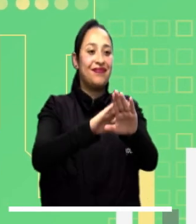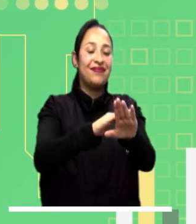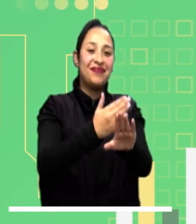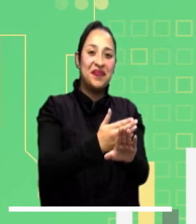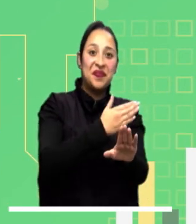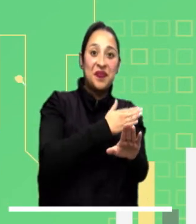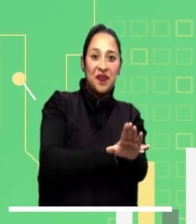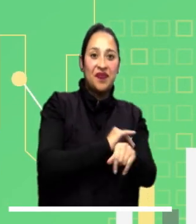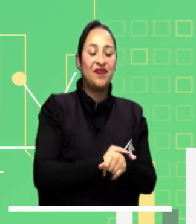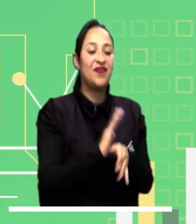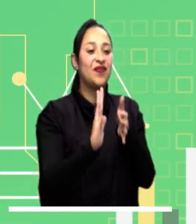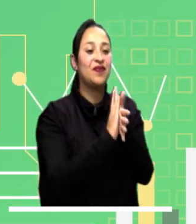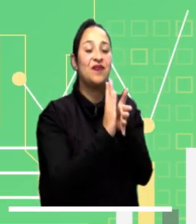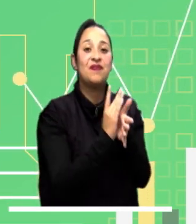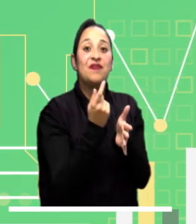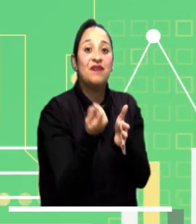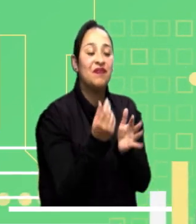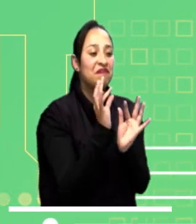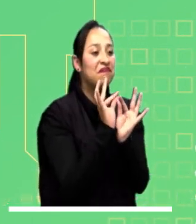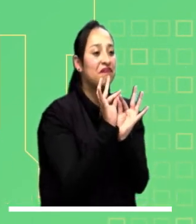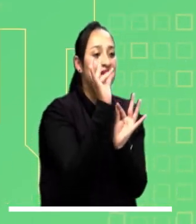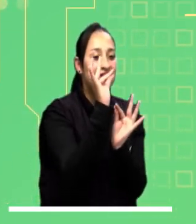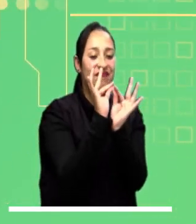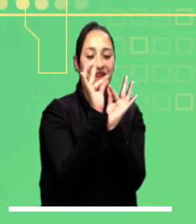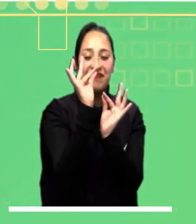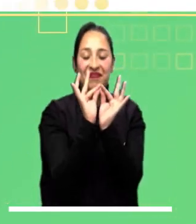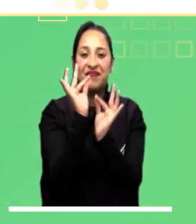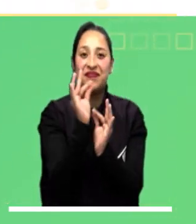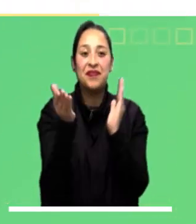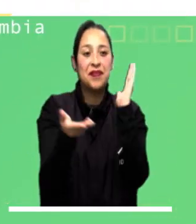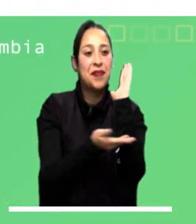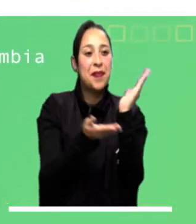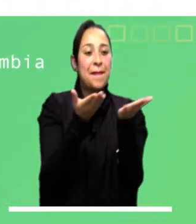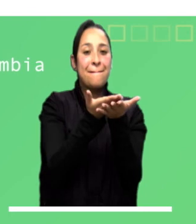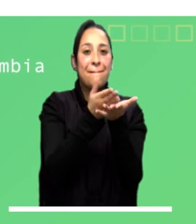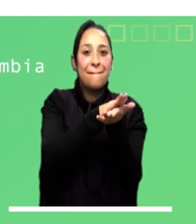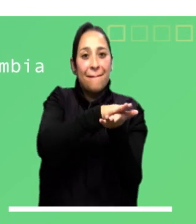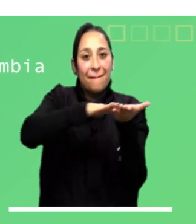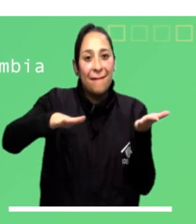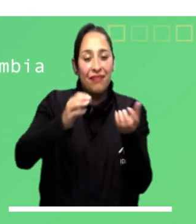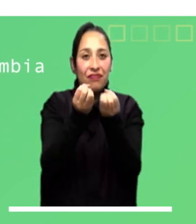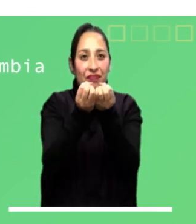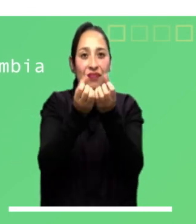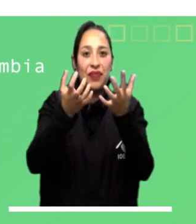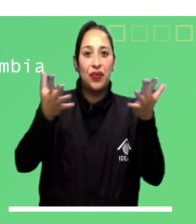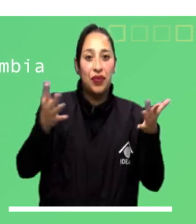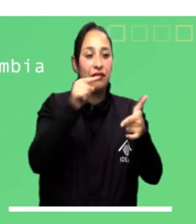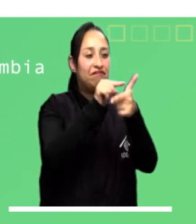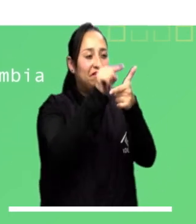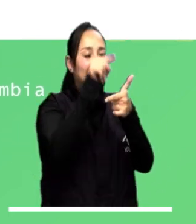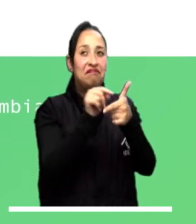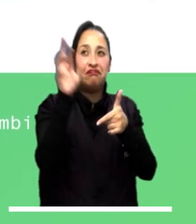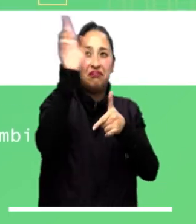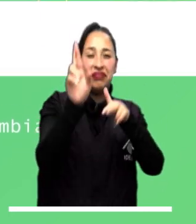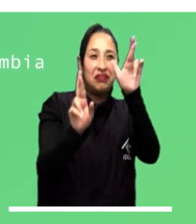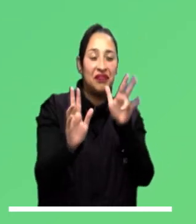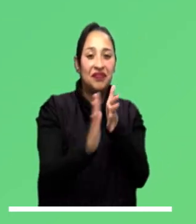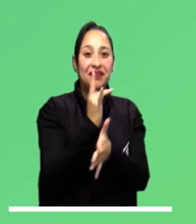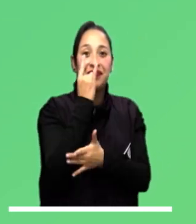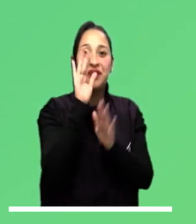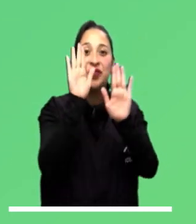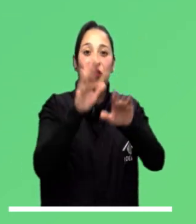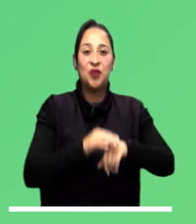Información detallada a nivel municipal, cifras de deforestación, estadísticas de rayos y otros datos de interés.